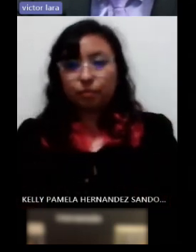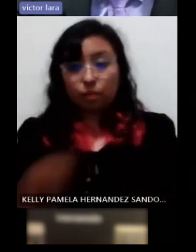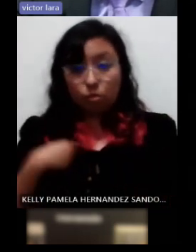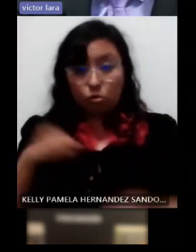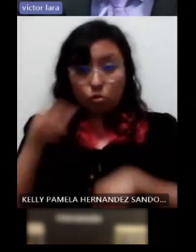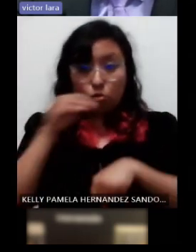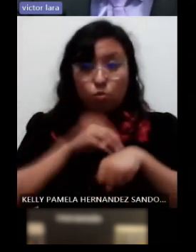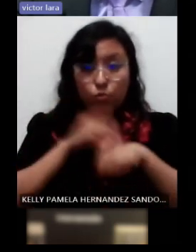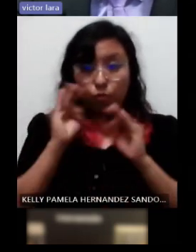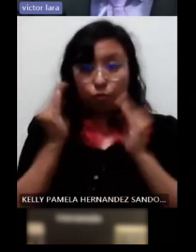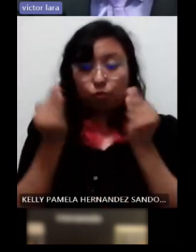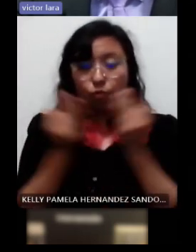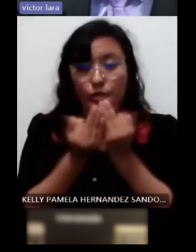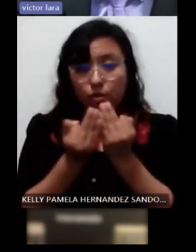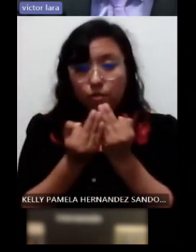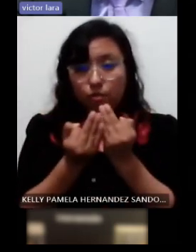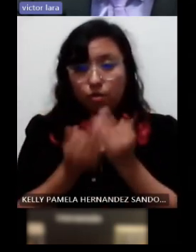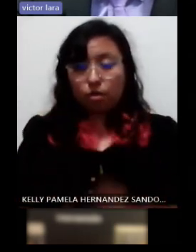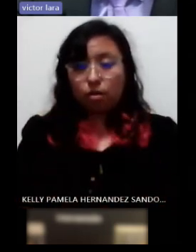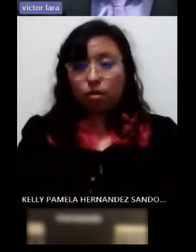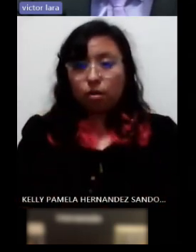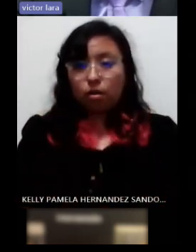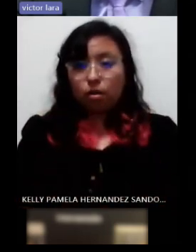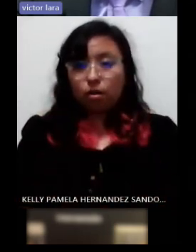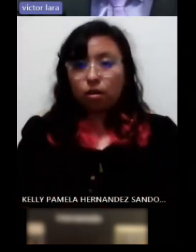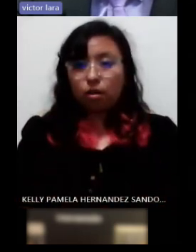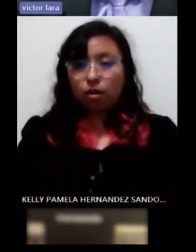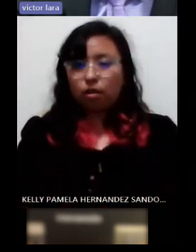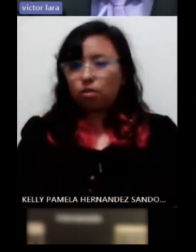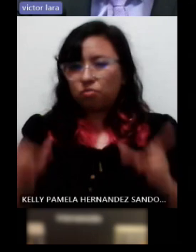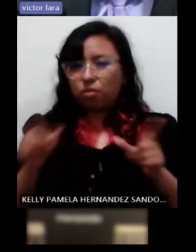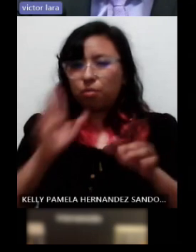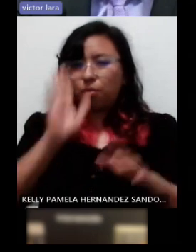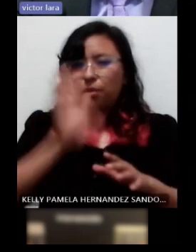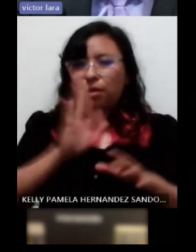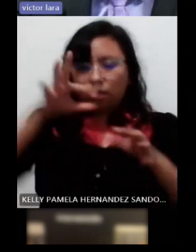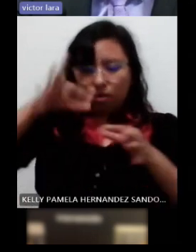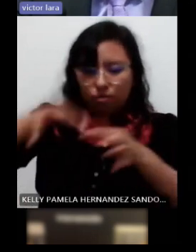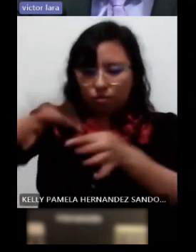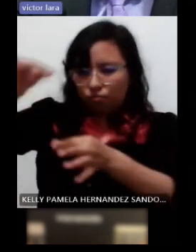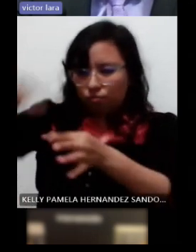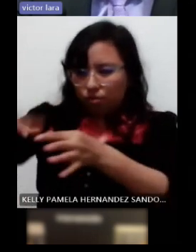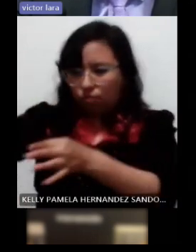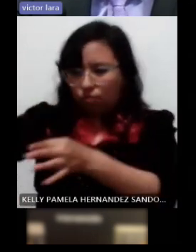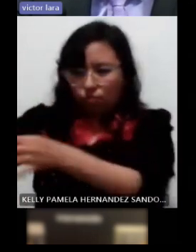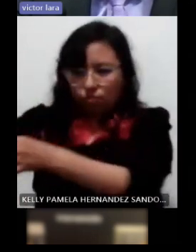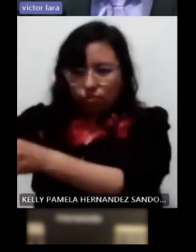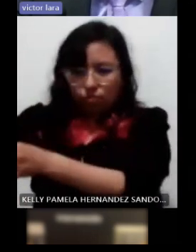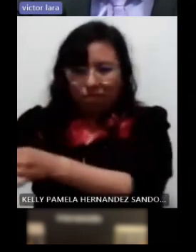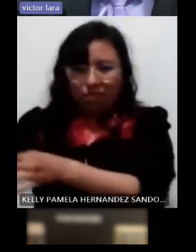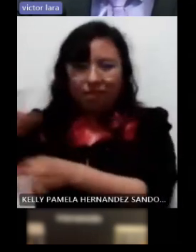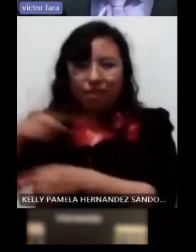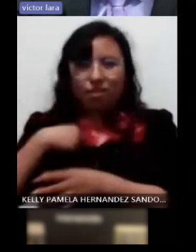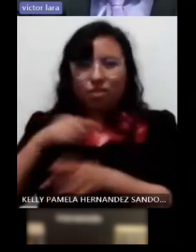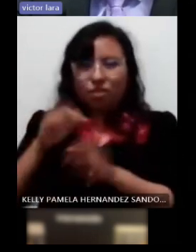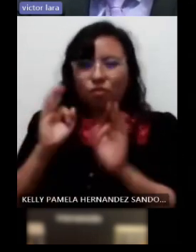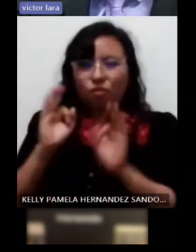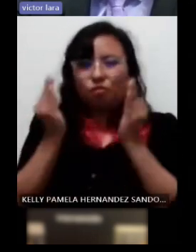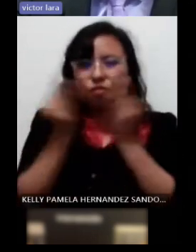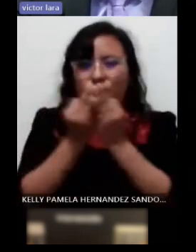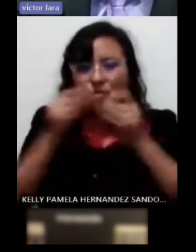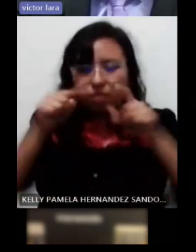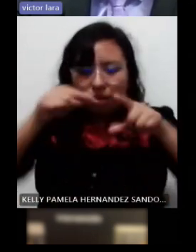de juegos que son unos que son unos pequeños pilares donde yo hago figuras como rectangulares como